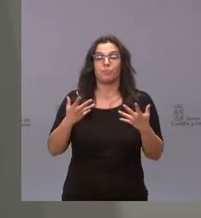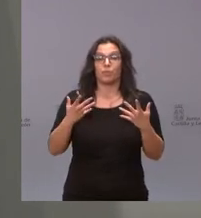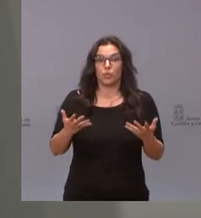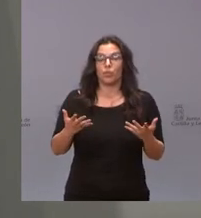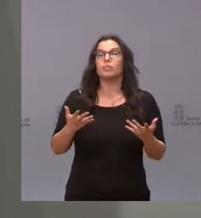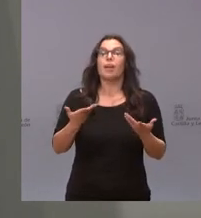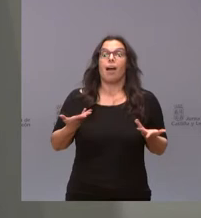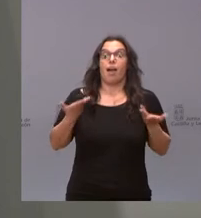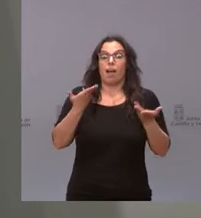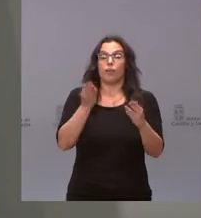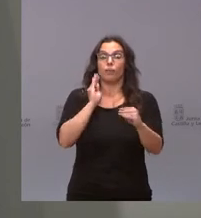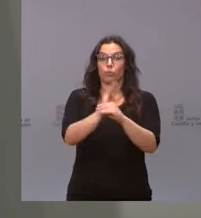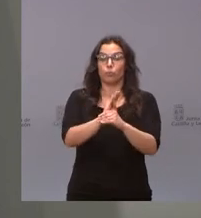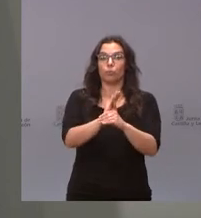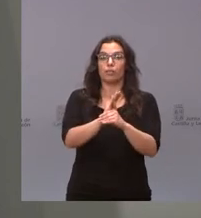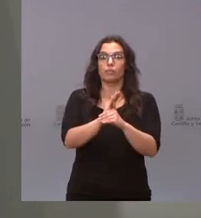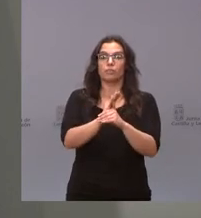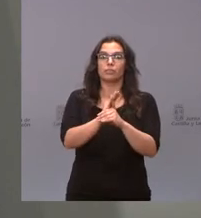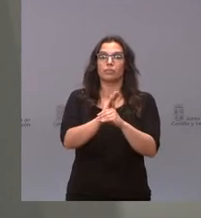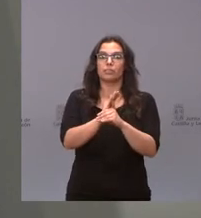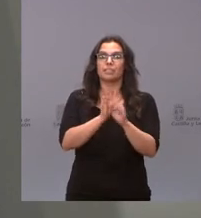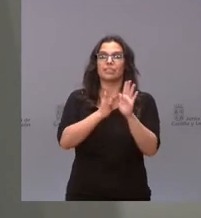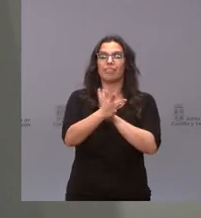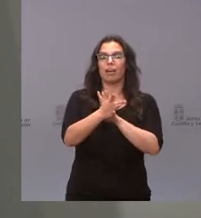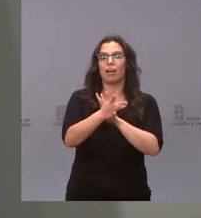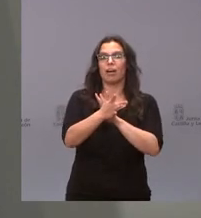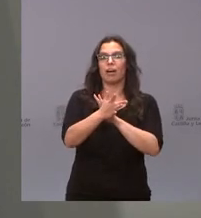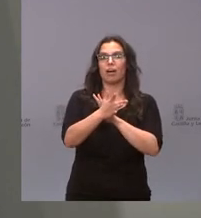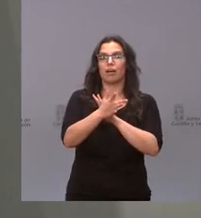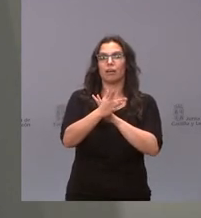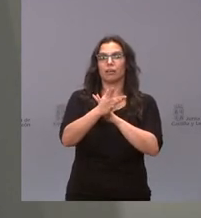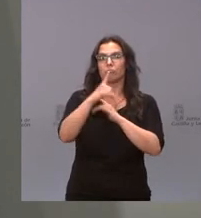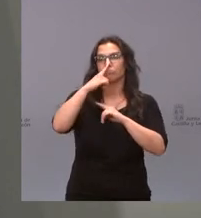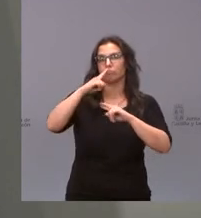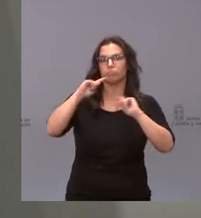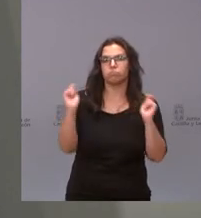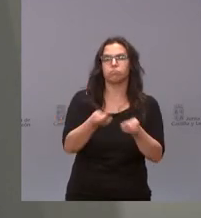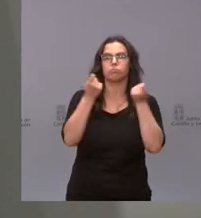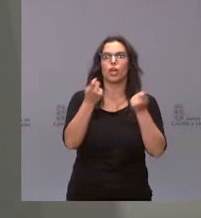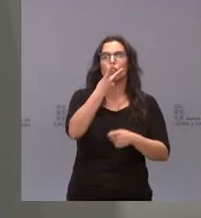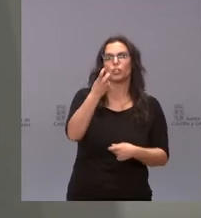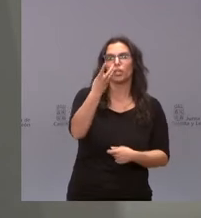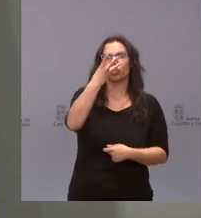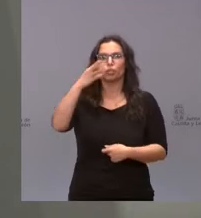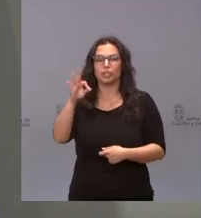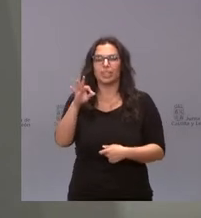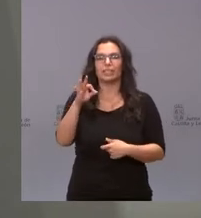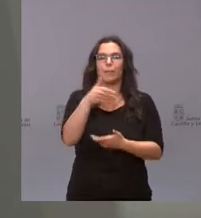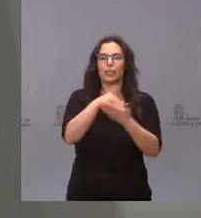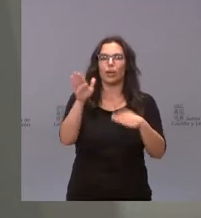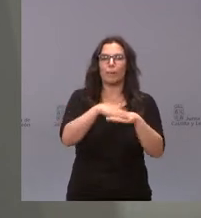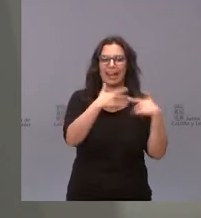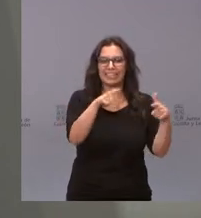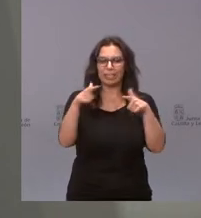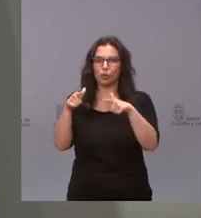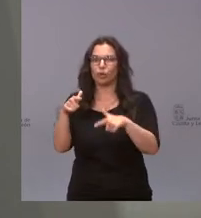estas ayudas no se pueden anunciar reiteradamente como 230 millones para cada sector, como